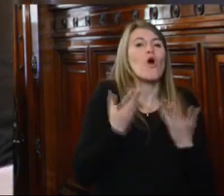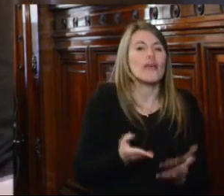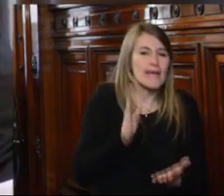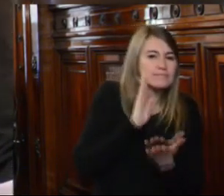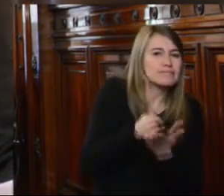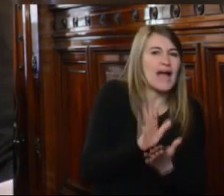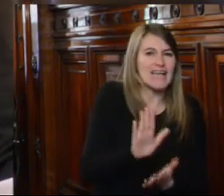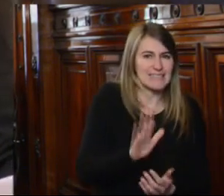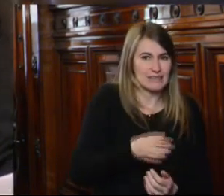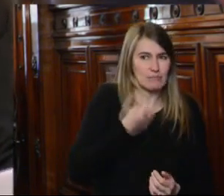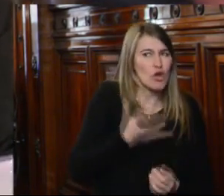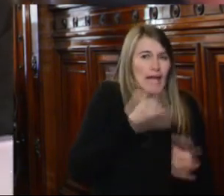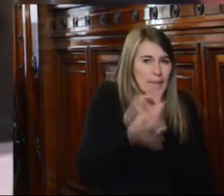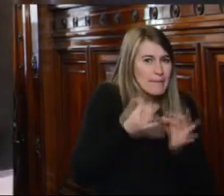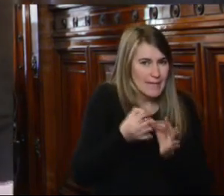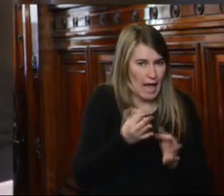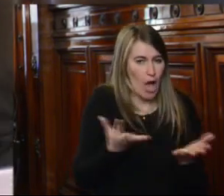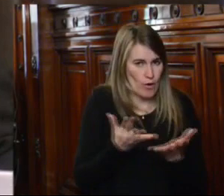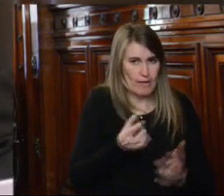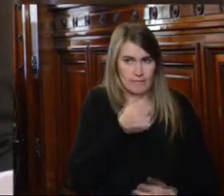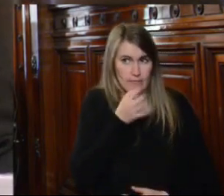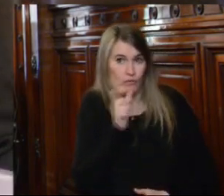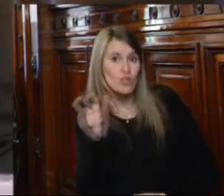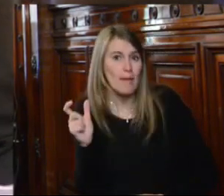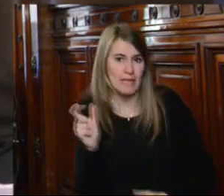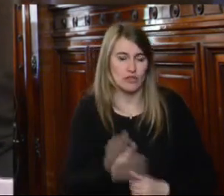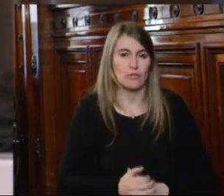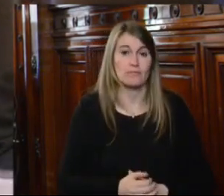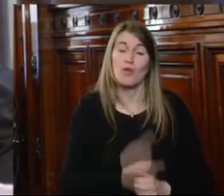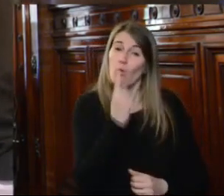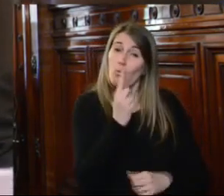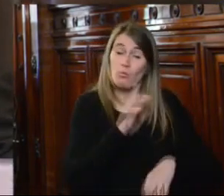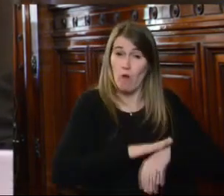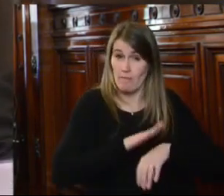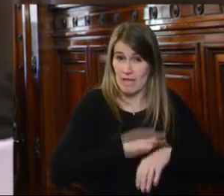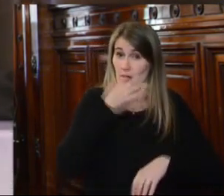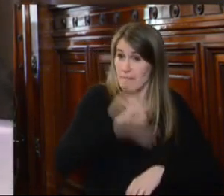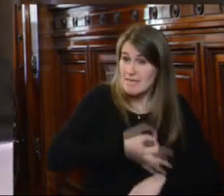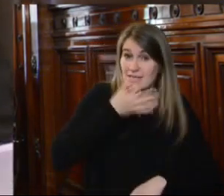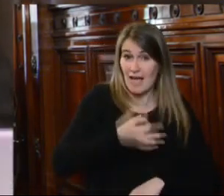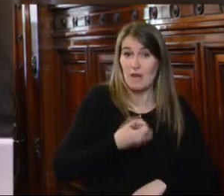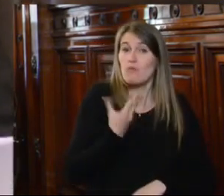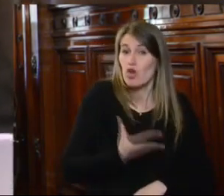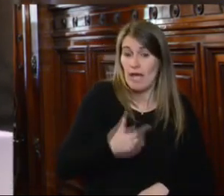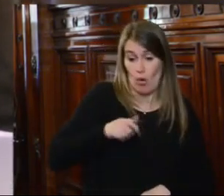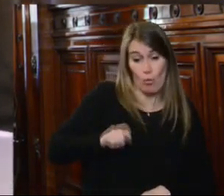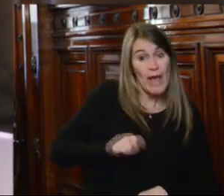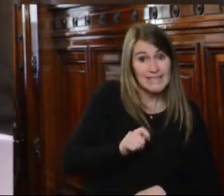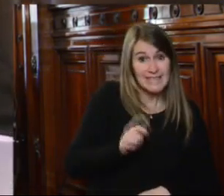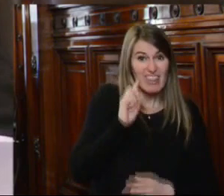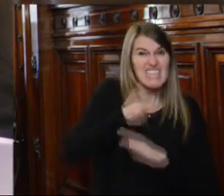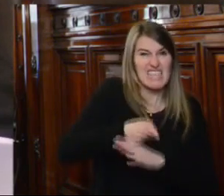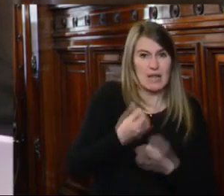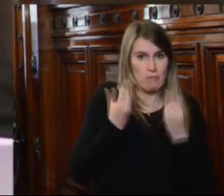de la motivación de la sentencia en uno de los pasajes de esta sentencia el Tribunal de Apelaciones citado expresa